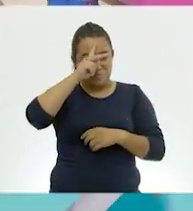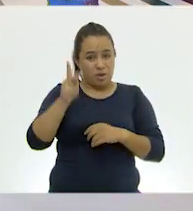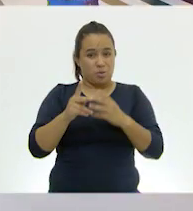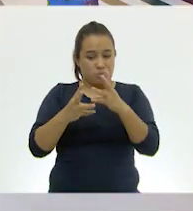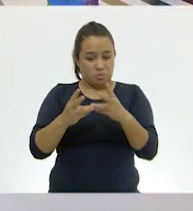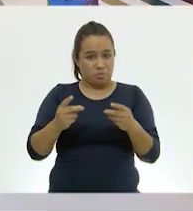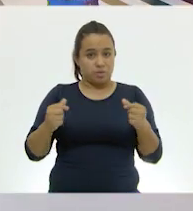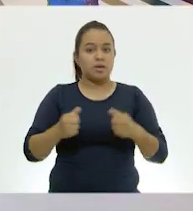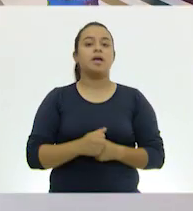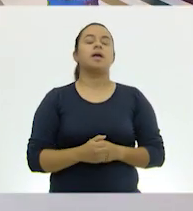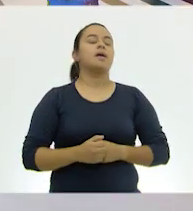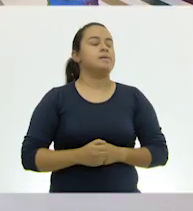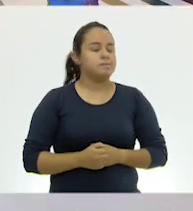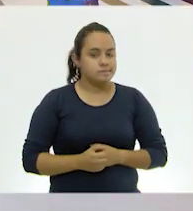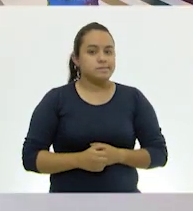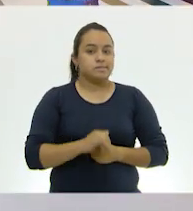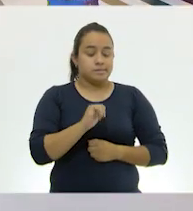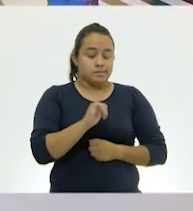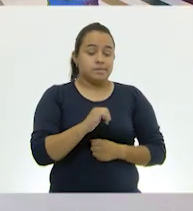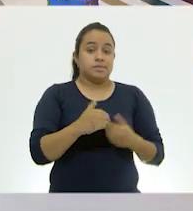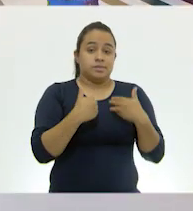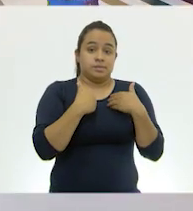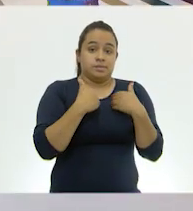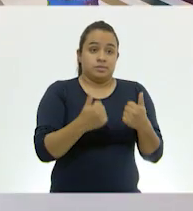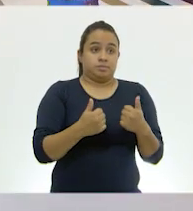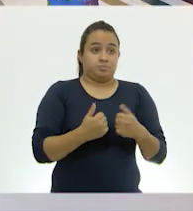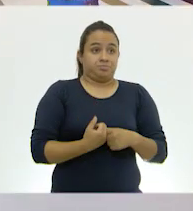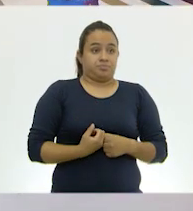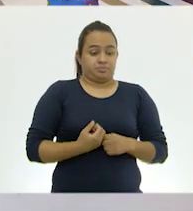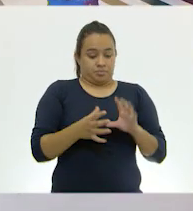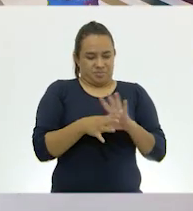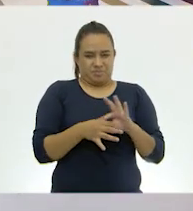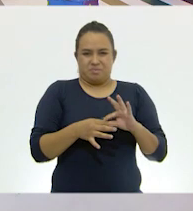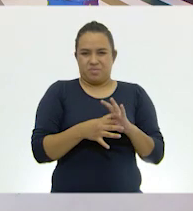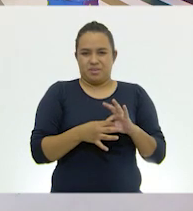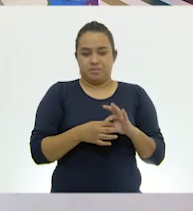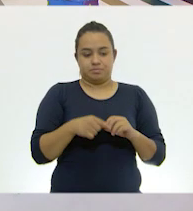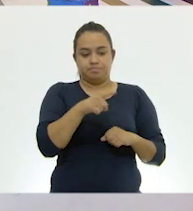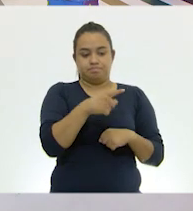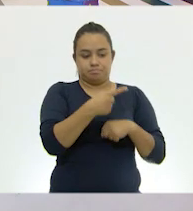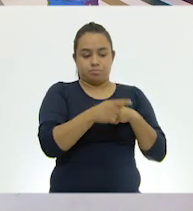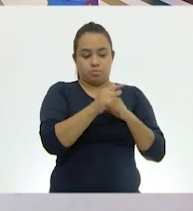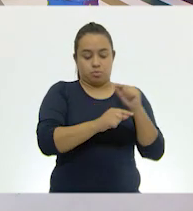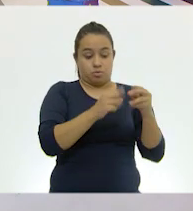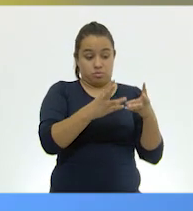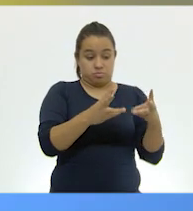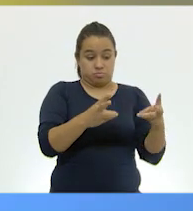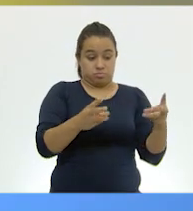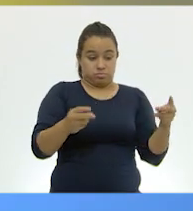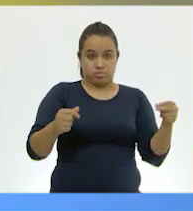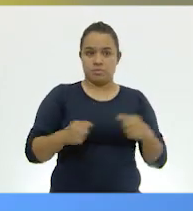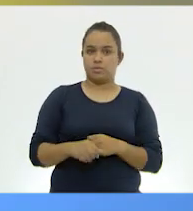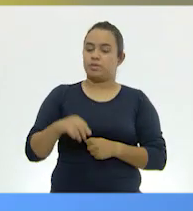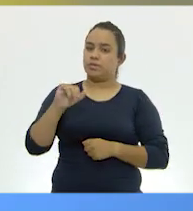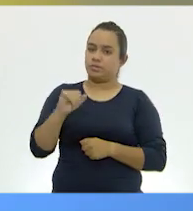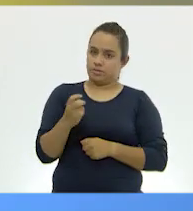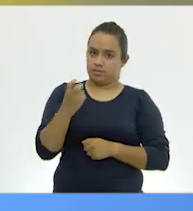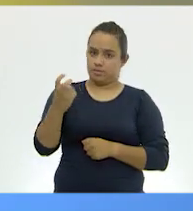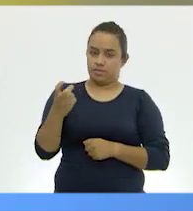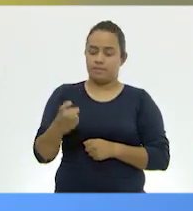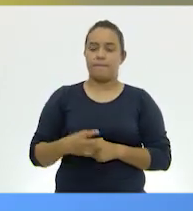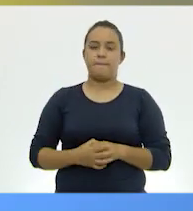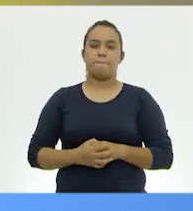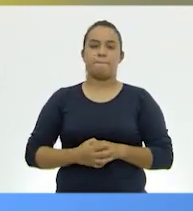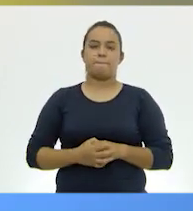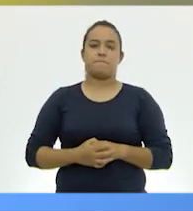Ok, muy bien. Entonces, eso significa que podríamos decir que están en peligro de extinguirse, ¿verdad? Exacto. Y es